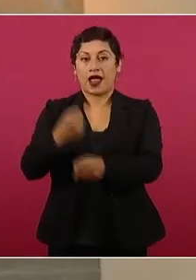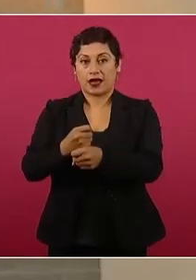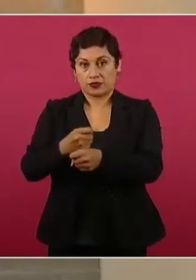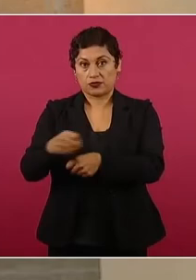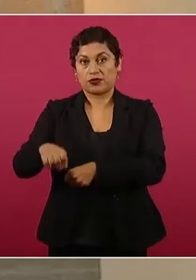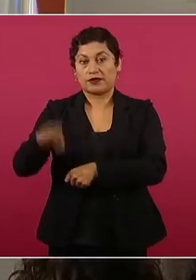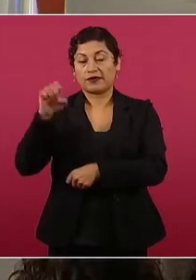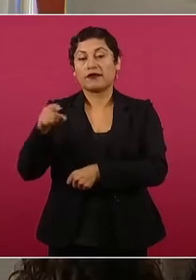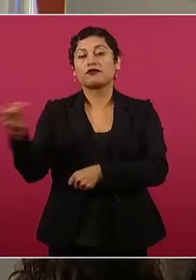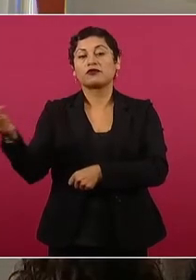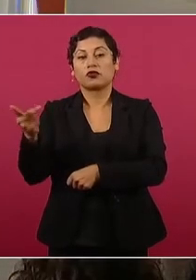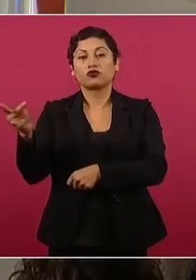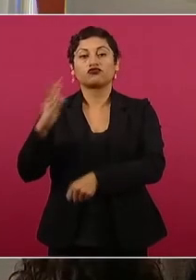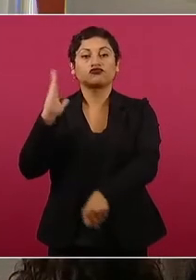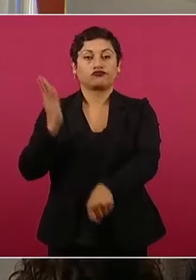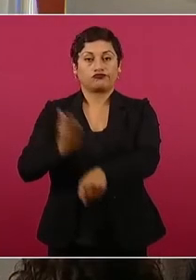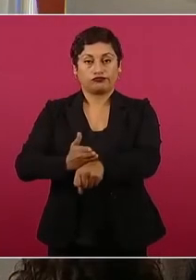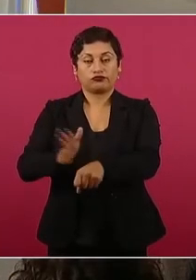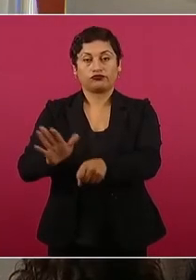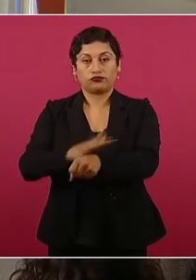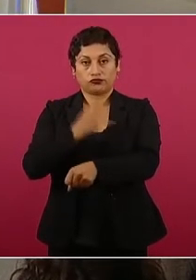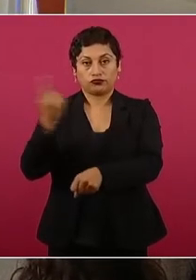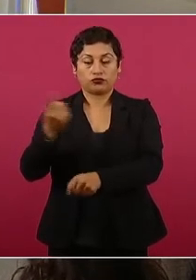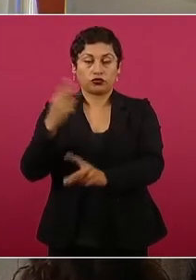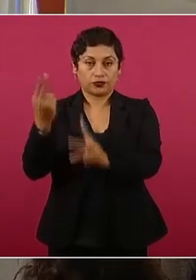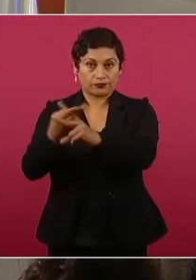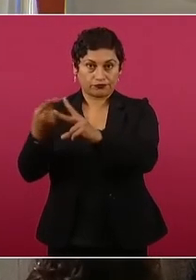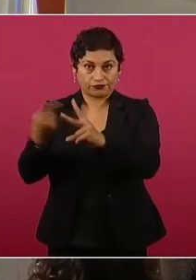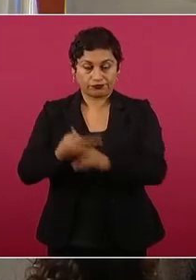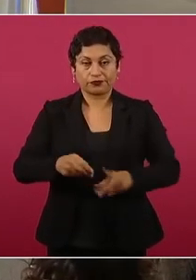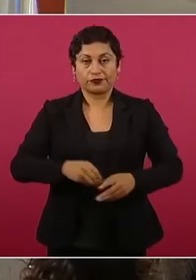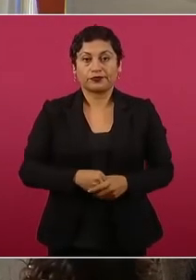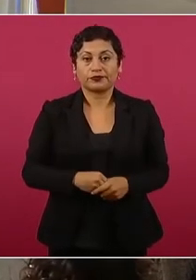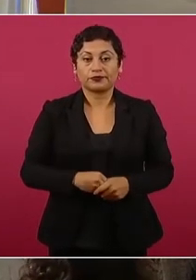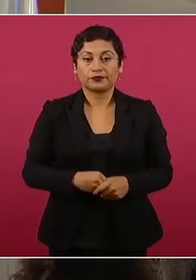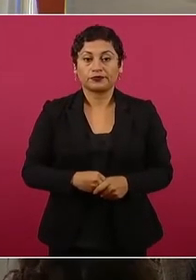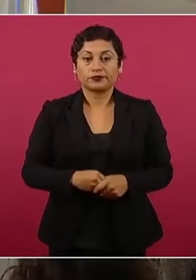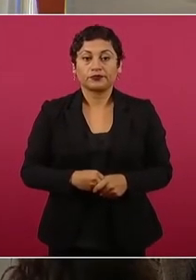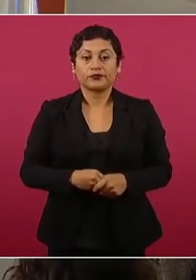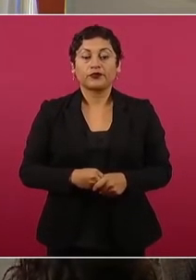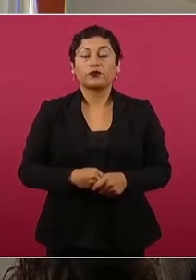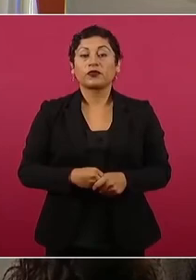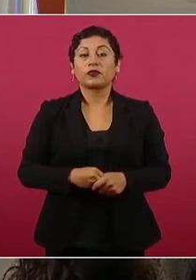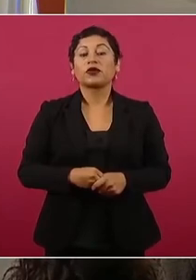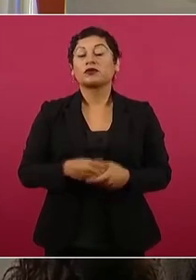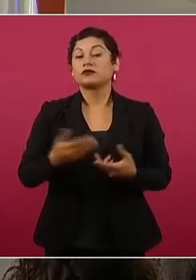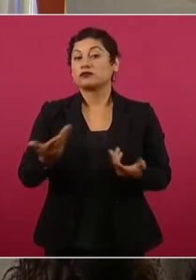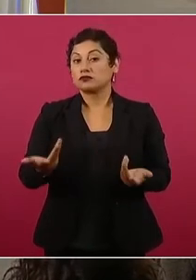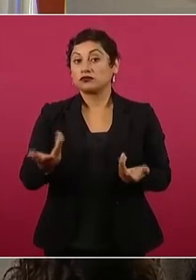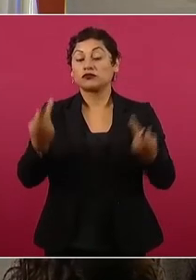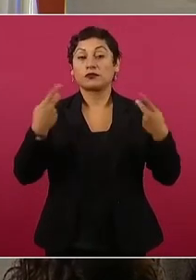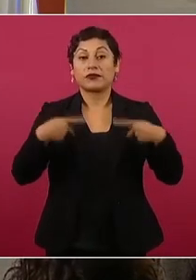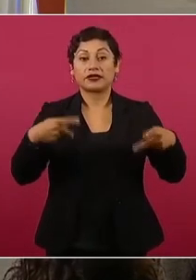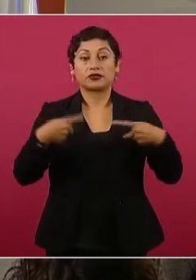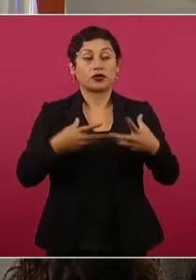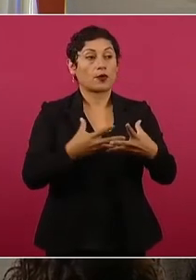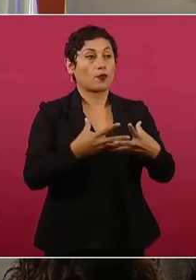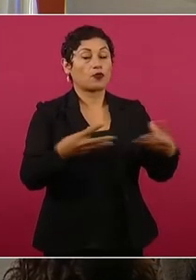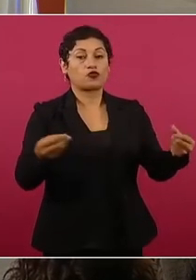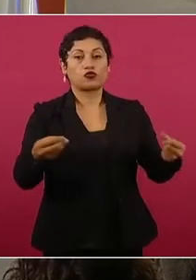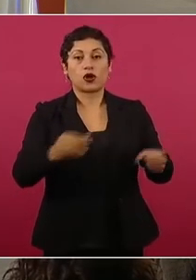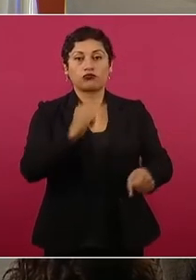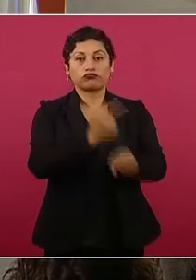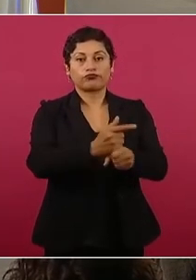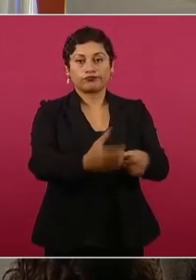Siguiente. En el caso del reporte de localización o desaparición de tres